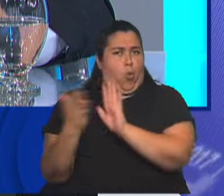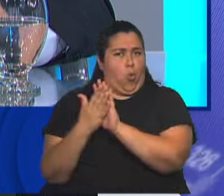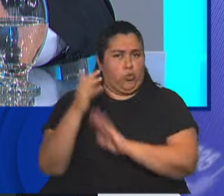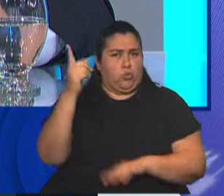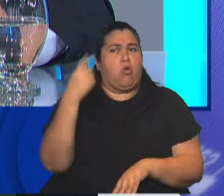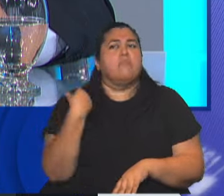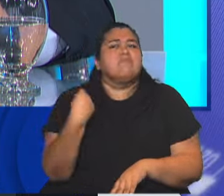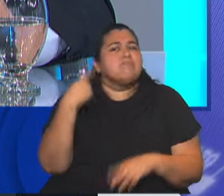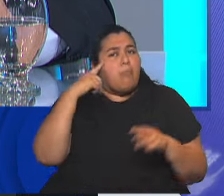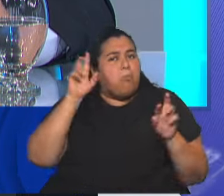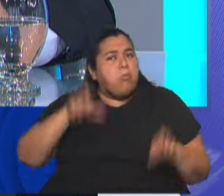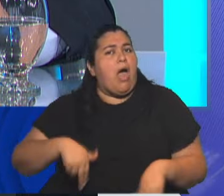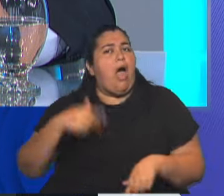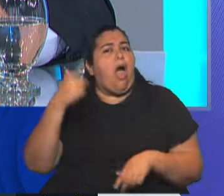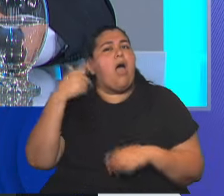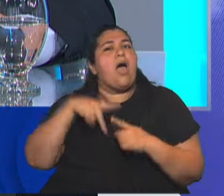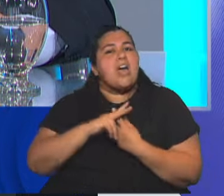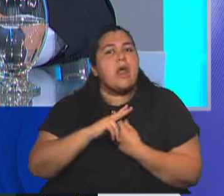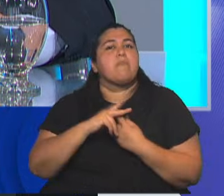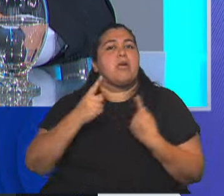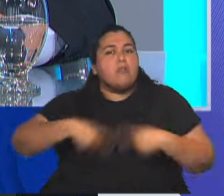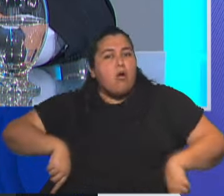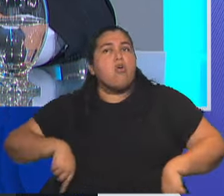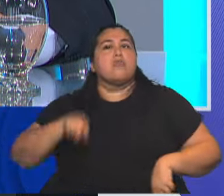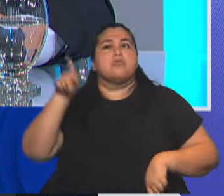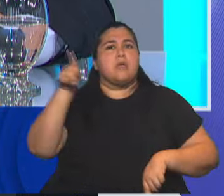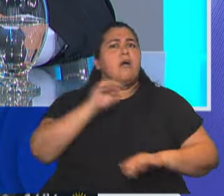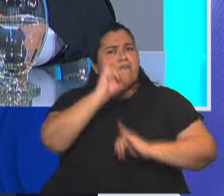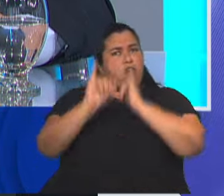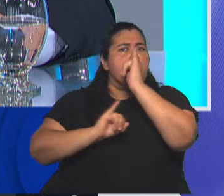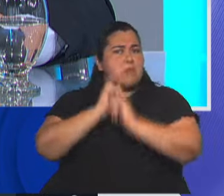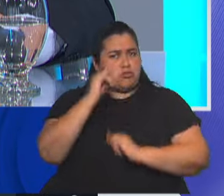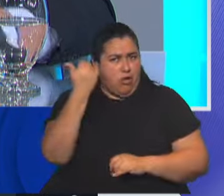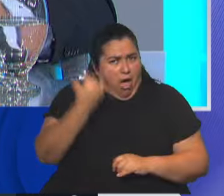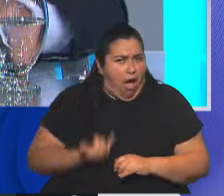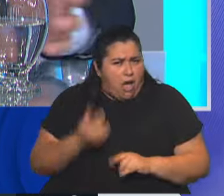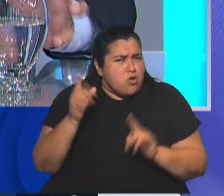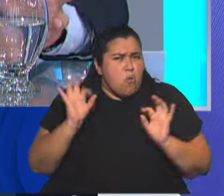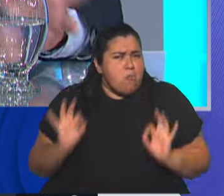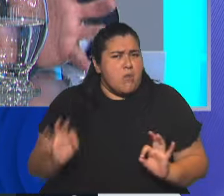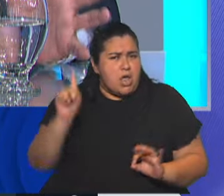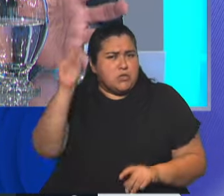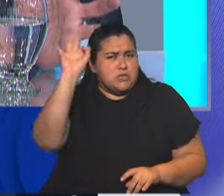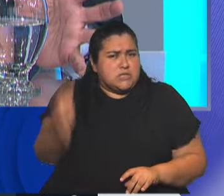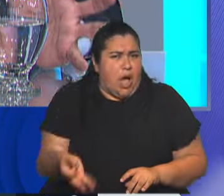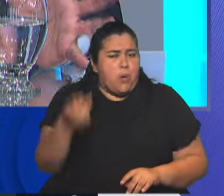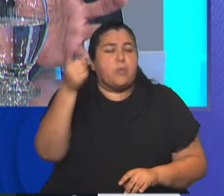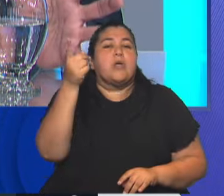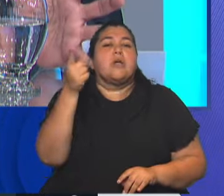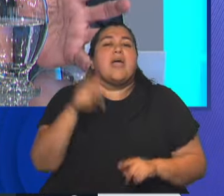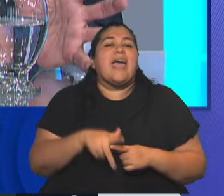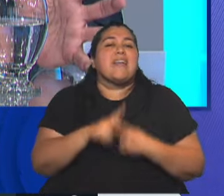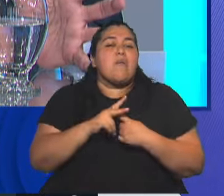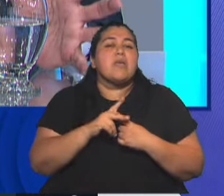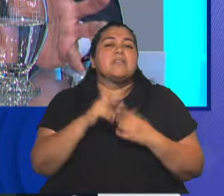cuál es nuestro plan, la herramienta justicia, él estaba muy informado de todo, la herramienta que implica el